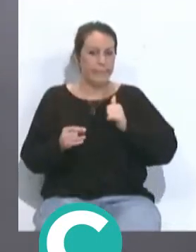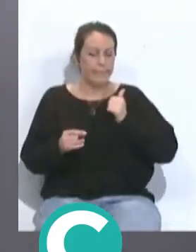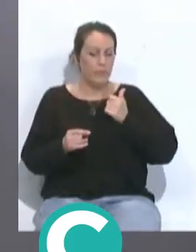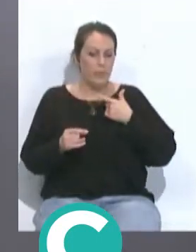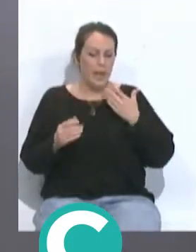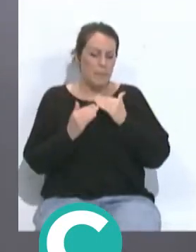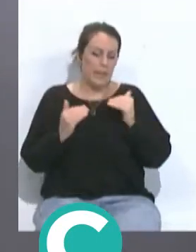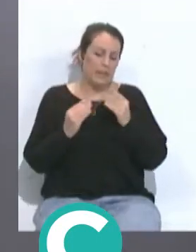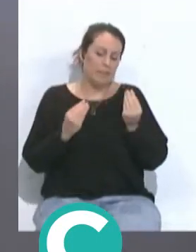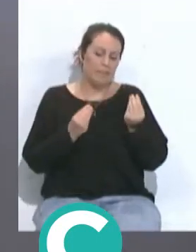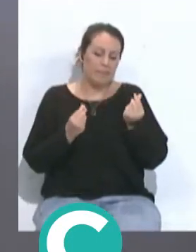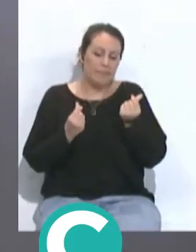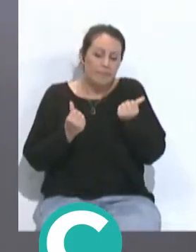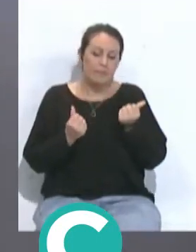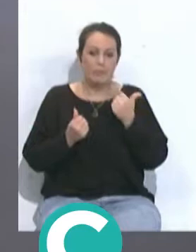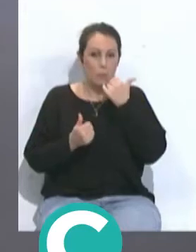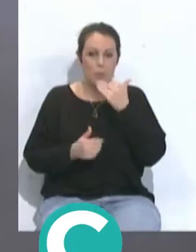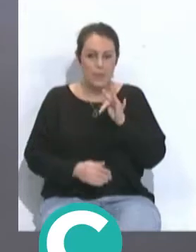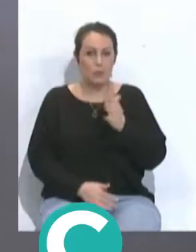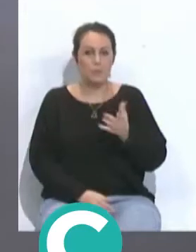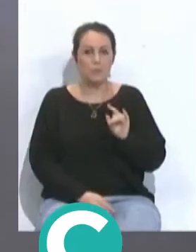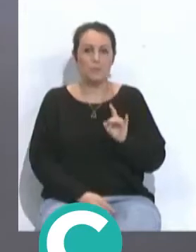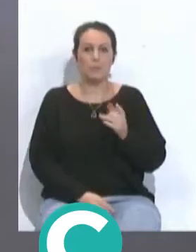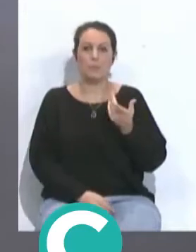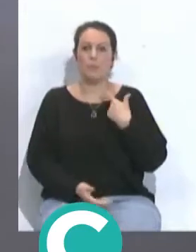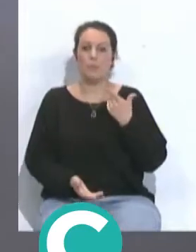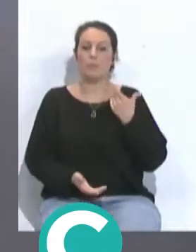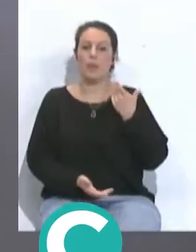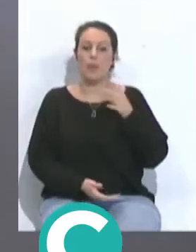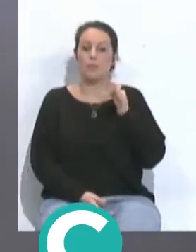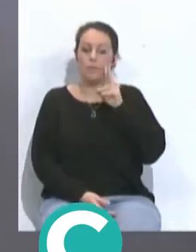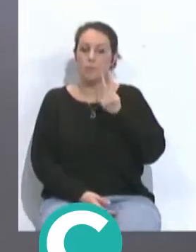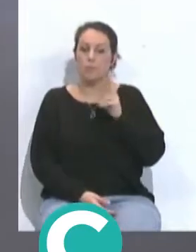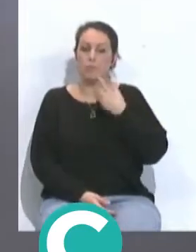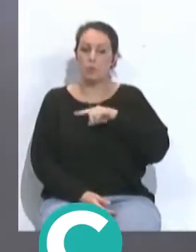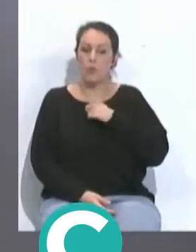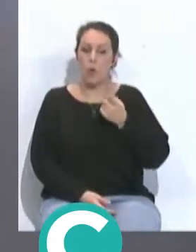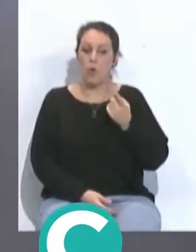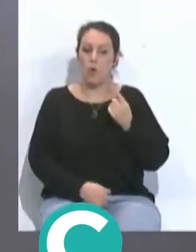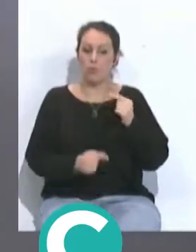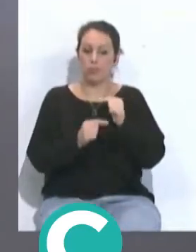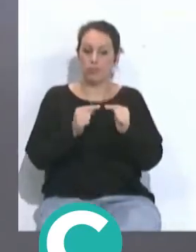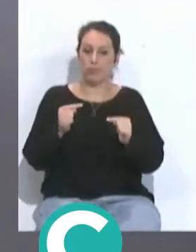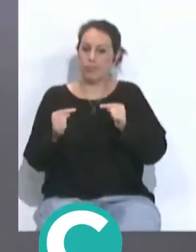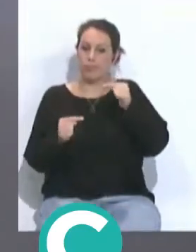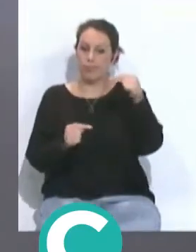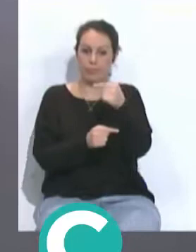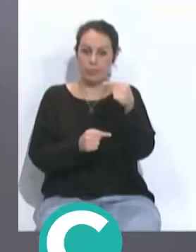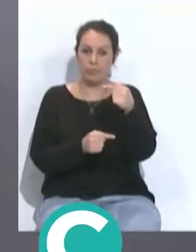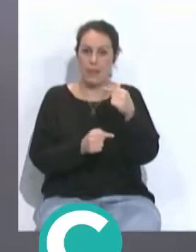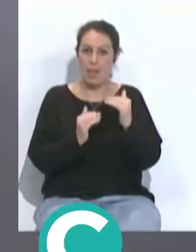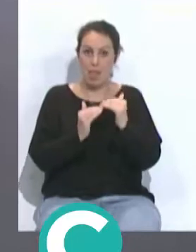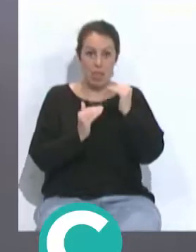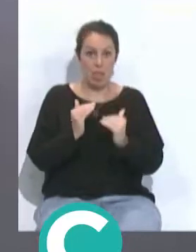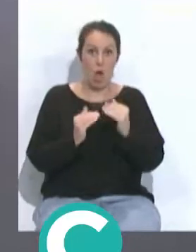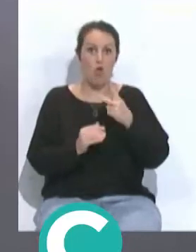subió bien, ¿no? Creo que es un punto positivo y más cuando vimos también que habíamos aumentado la ventaja con respecto al descenso